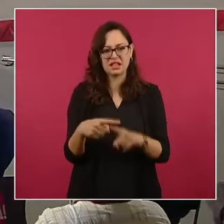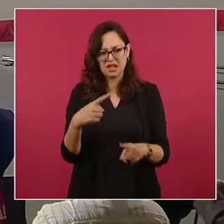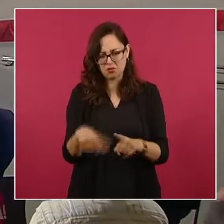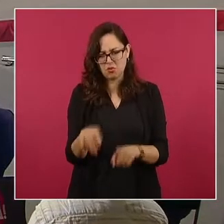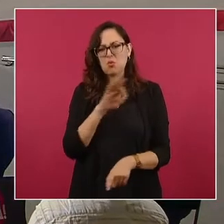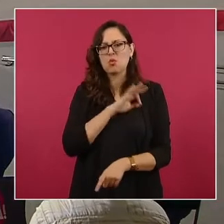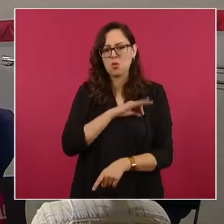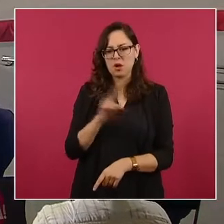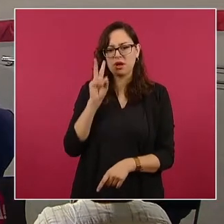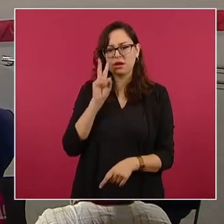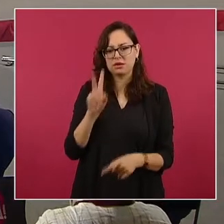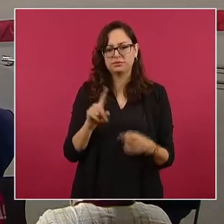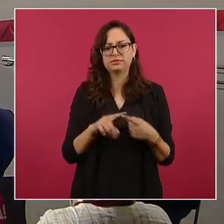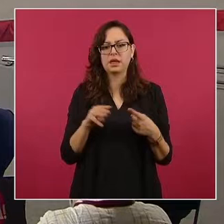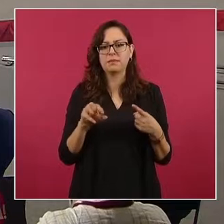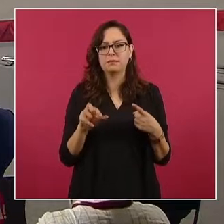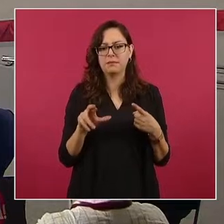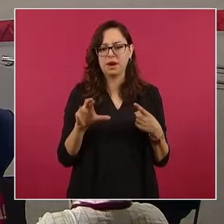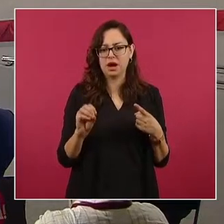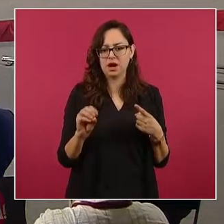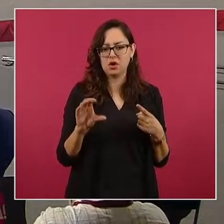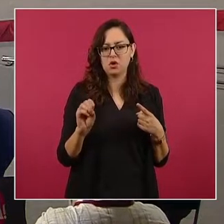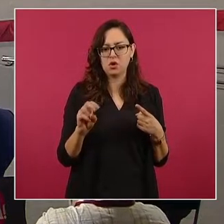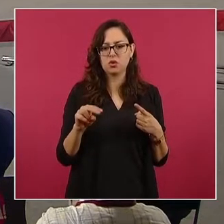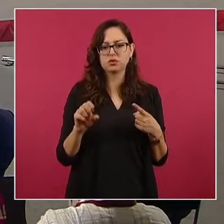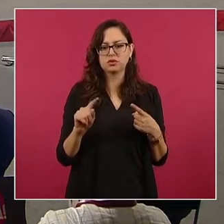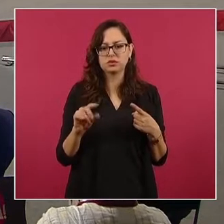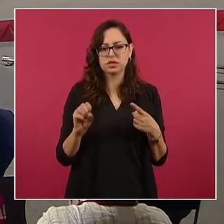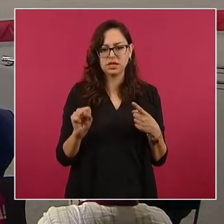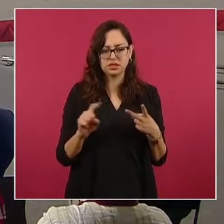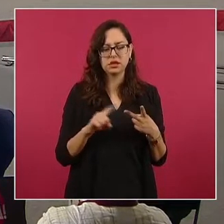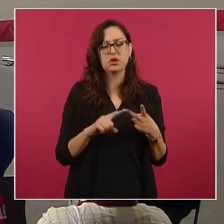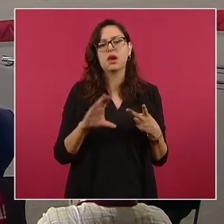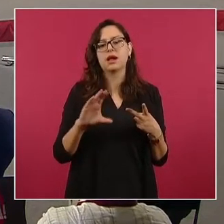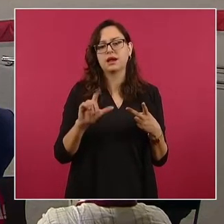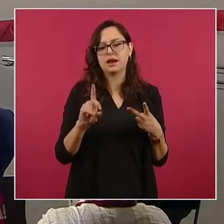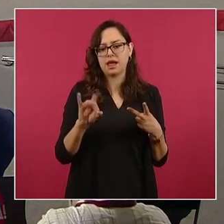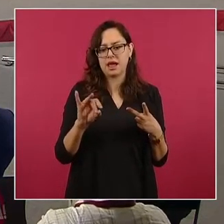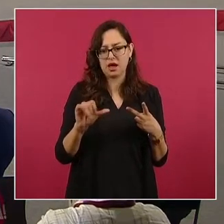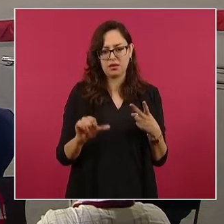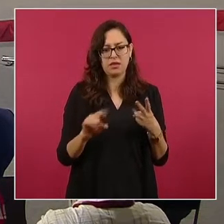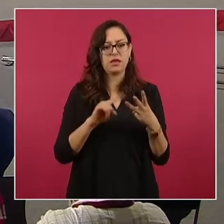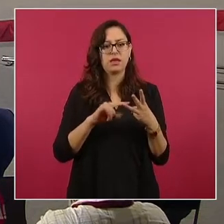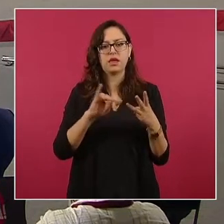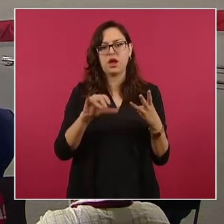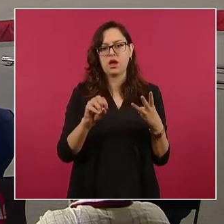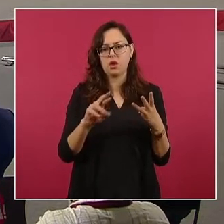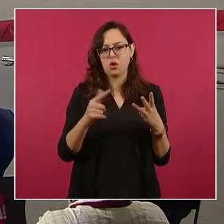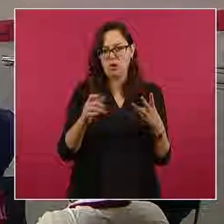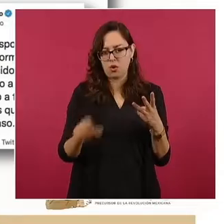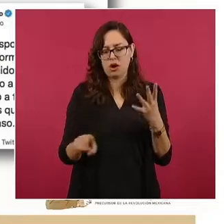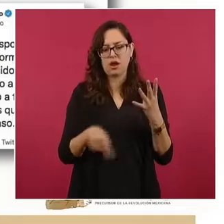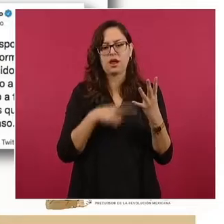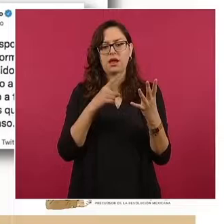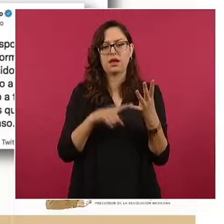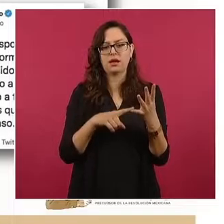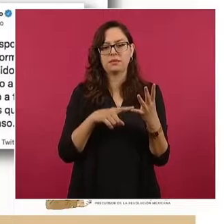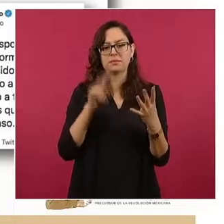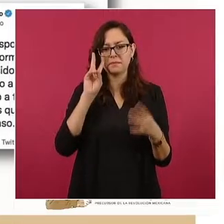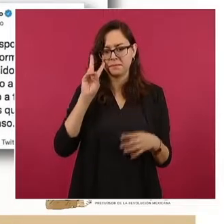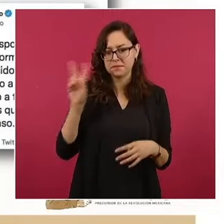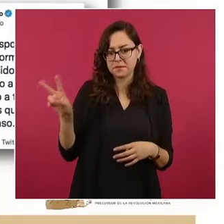Mario Di Constanzo, Claudia Ruiz Maciu, Jorge Triana, Raúl Trejo,